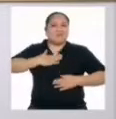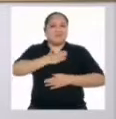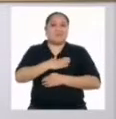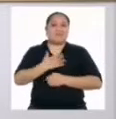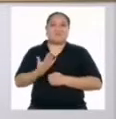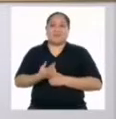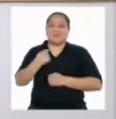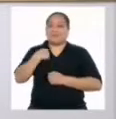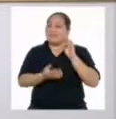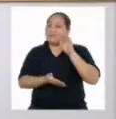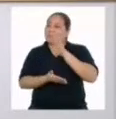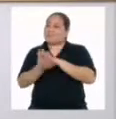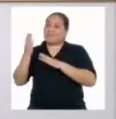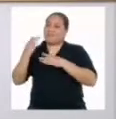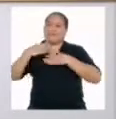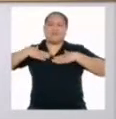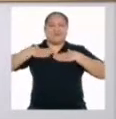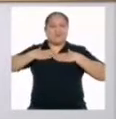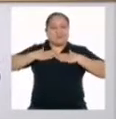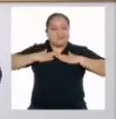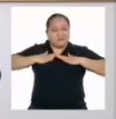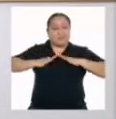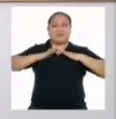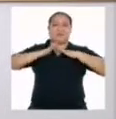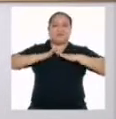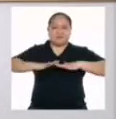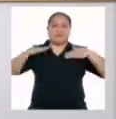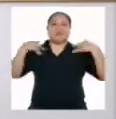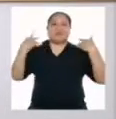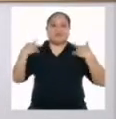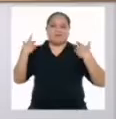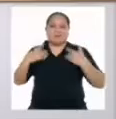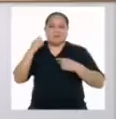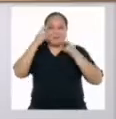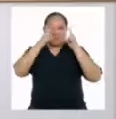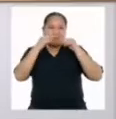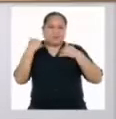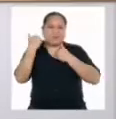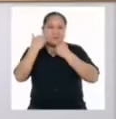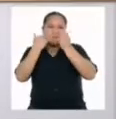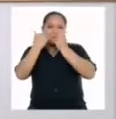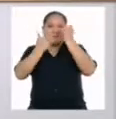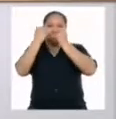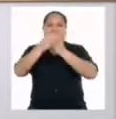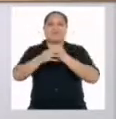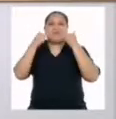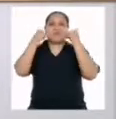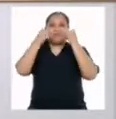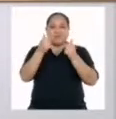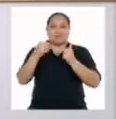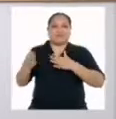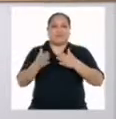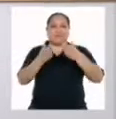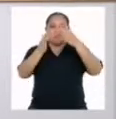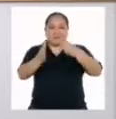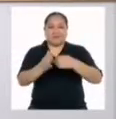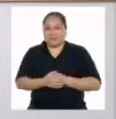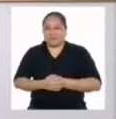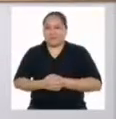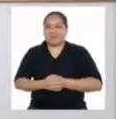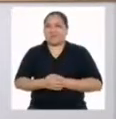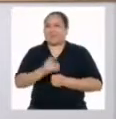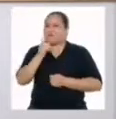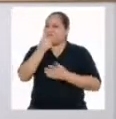bien y me voy contenta y satisfecha al ver todo su progreso. Van por muy buen